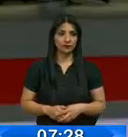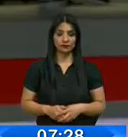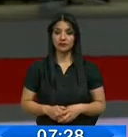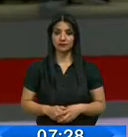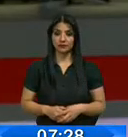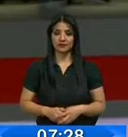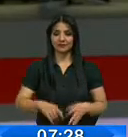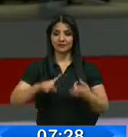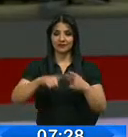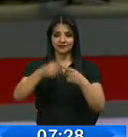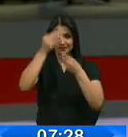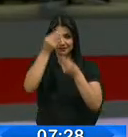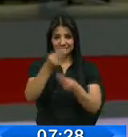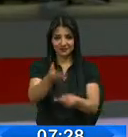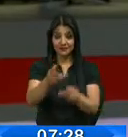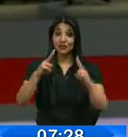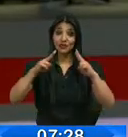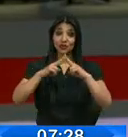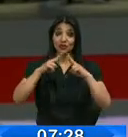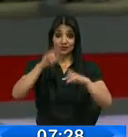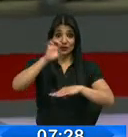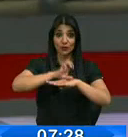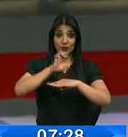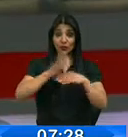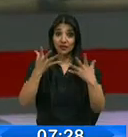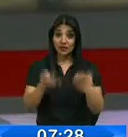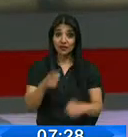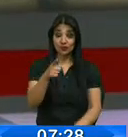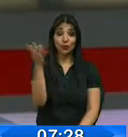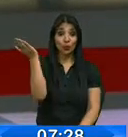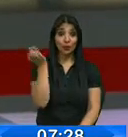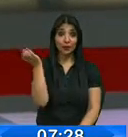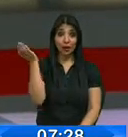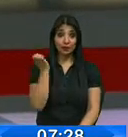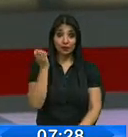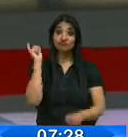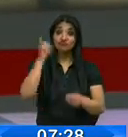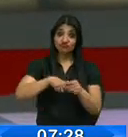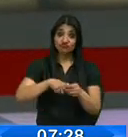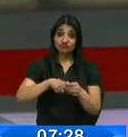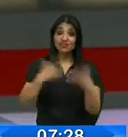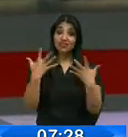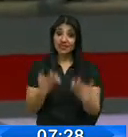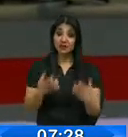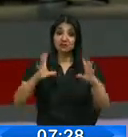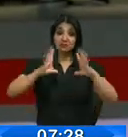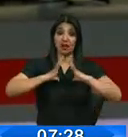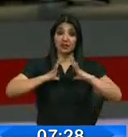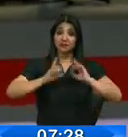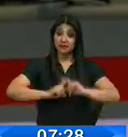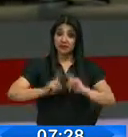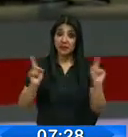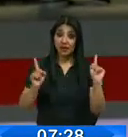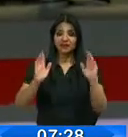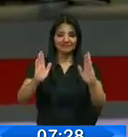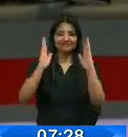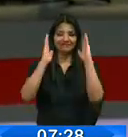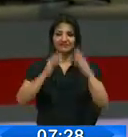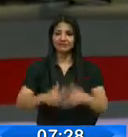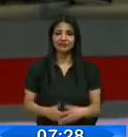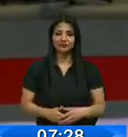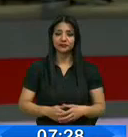Amigos queridos, ¿quiere conocer el Ecuador? ¿Usted está jubilado o es un afiliado y quiere darse unas vacaciones distintas? Escuche bien.